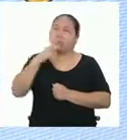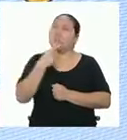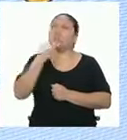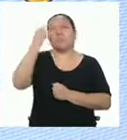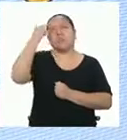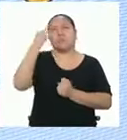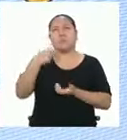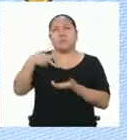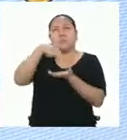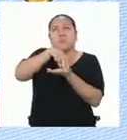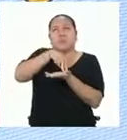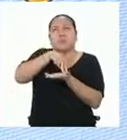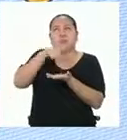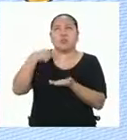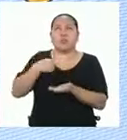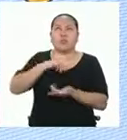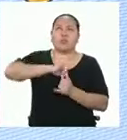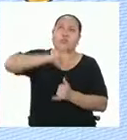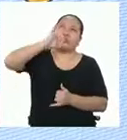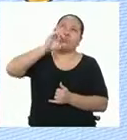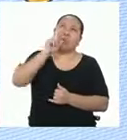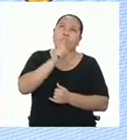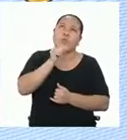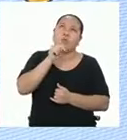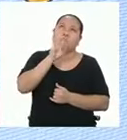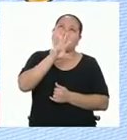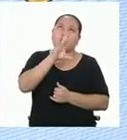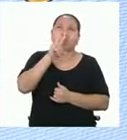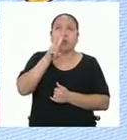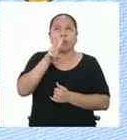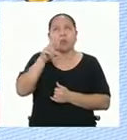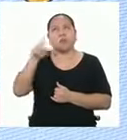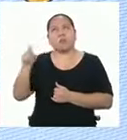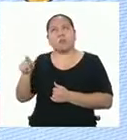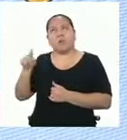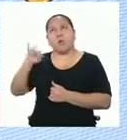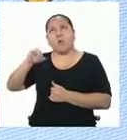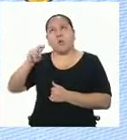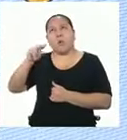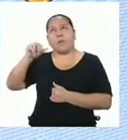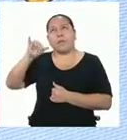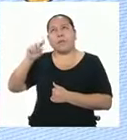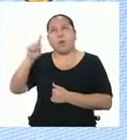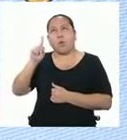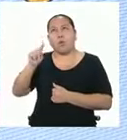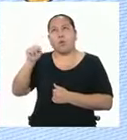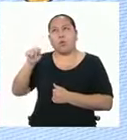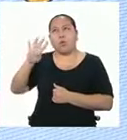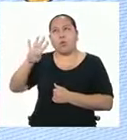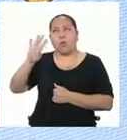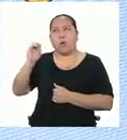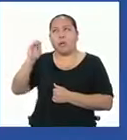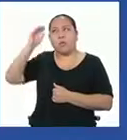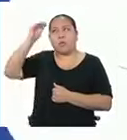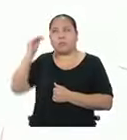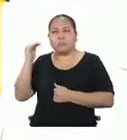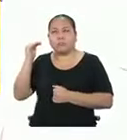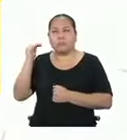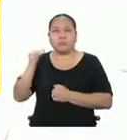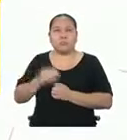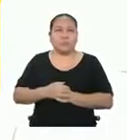base hexagonal. Yo de un metro cincuenta y dos centímetros de alto y Juanita de un metro cuarenta centímetros.